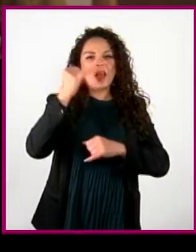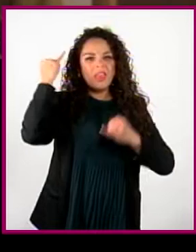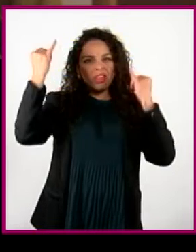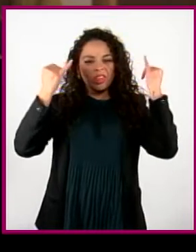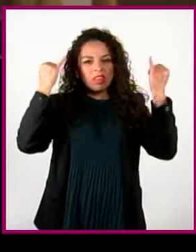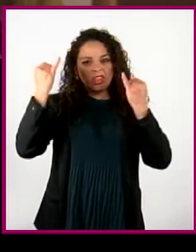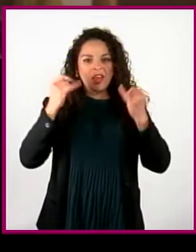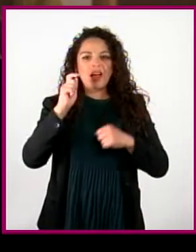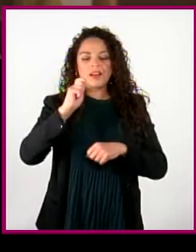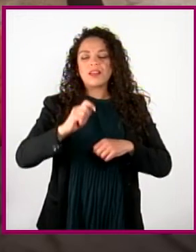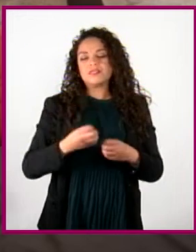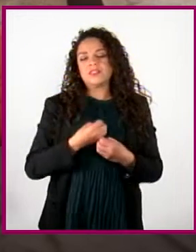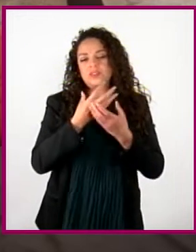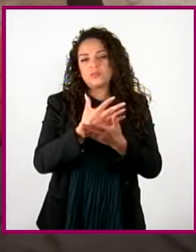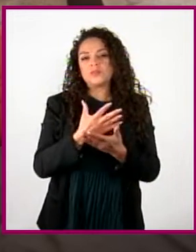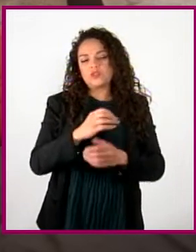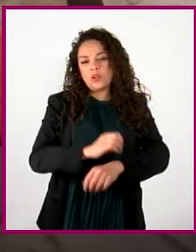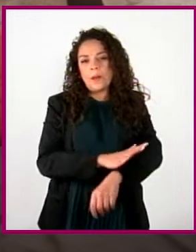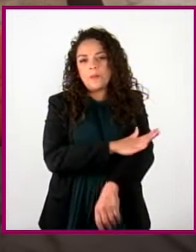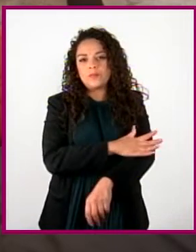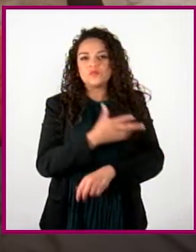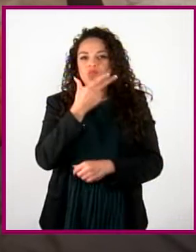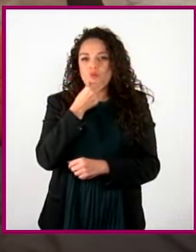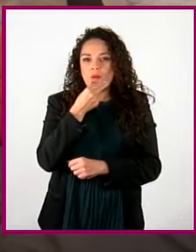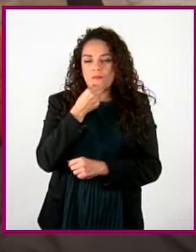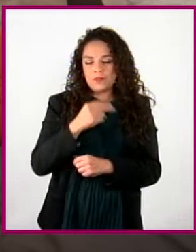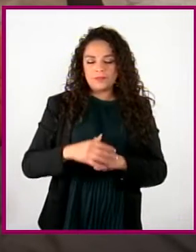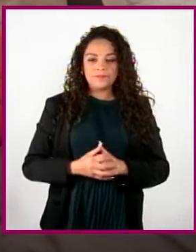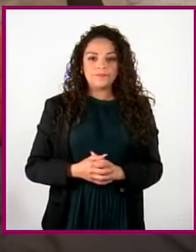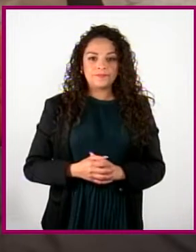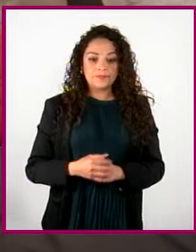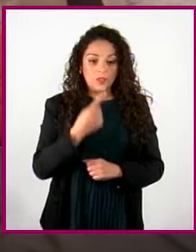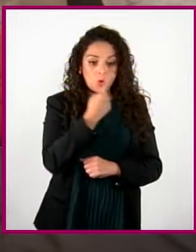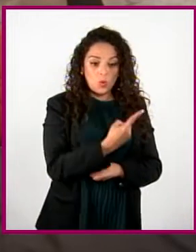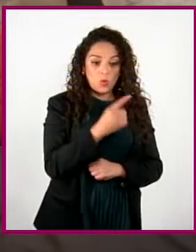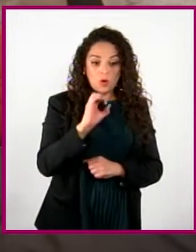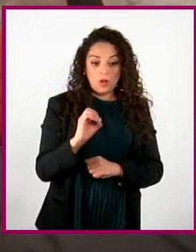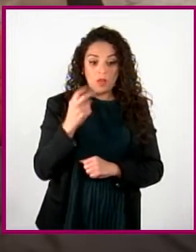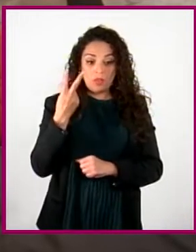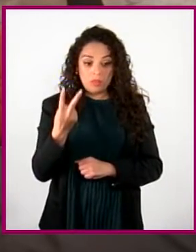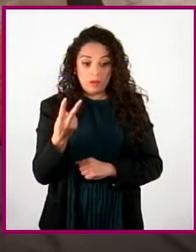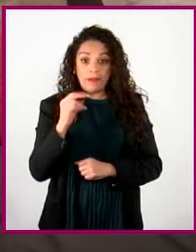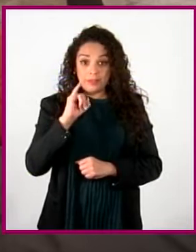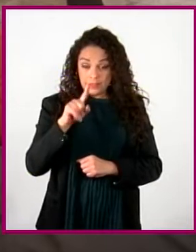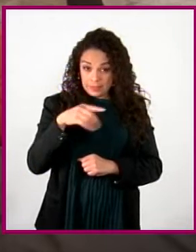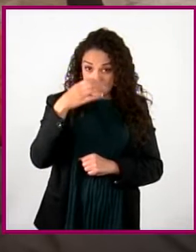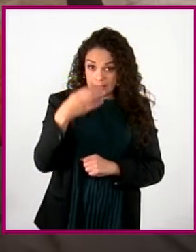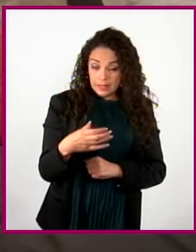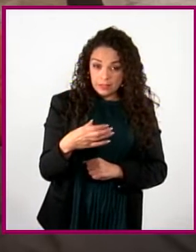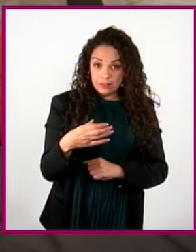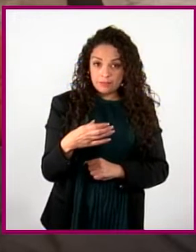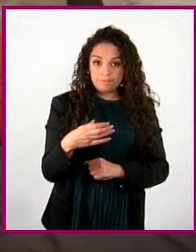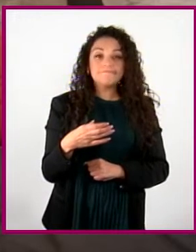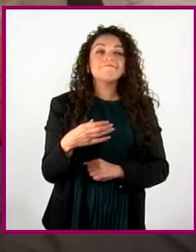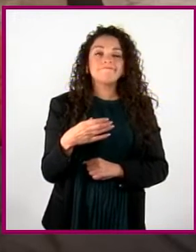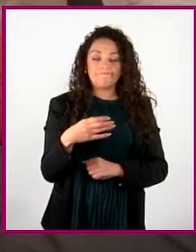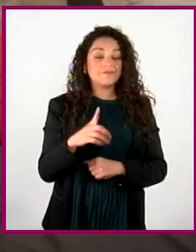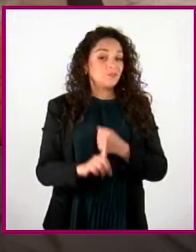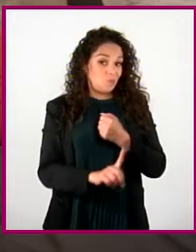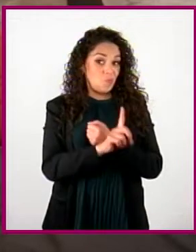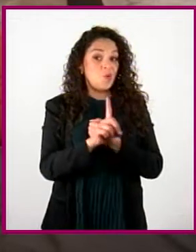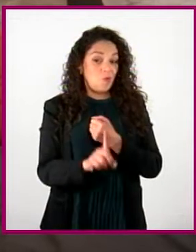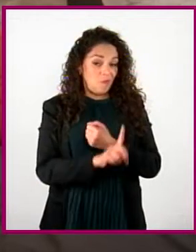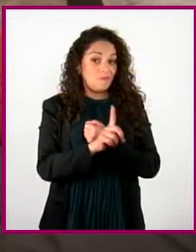la expresión de emociones en los hombres. Si tuvieron entre 1 y 2 afirmaciones respondidas como ciertas, estamos en problemas. Además,